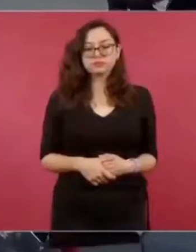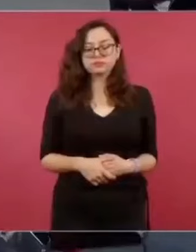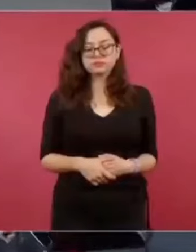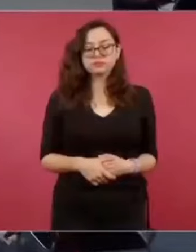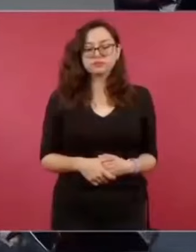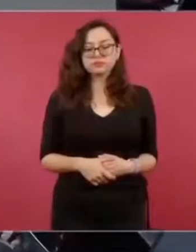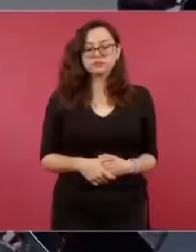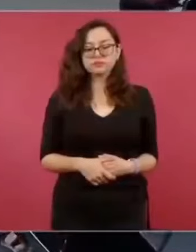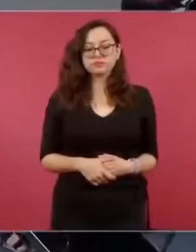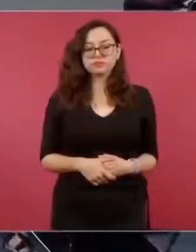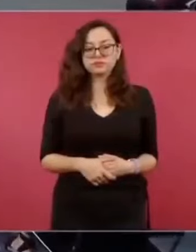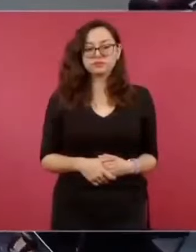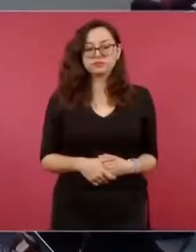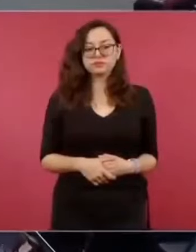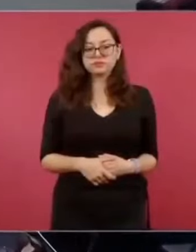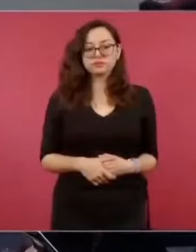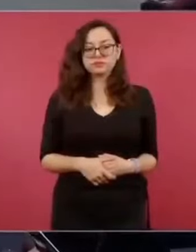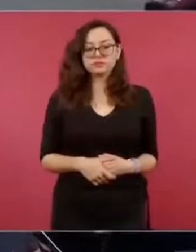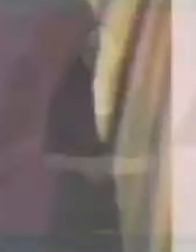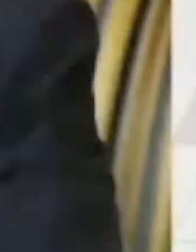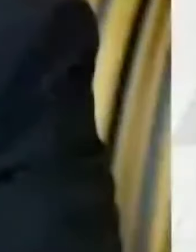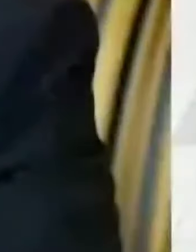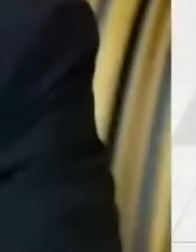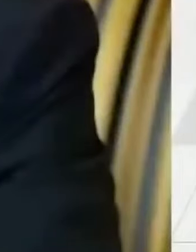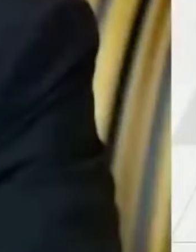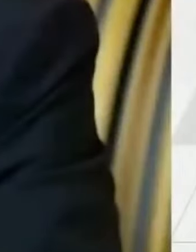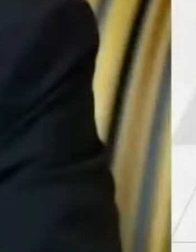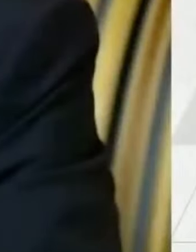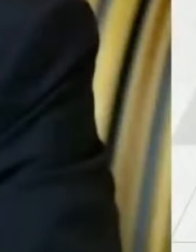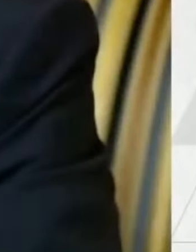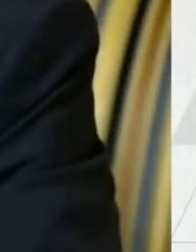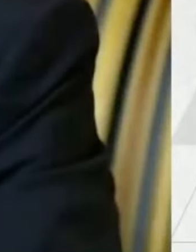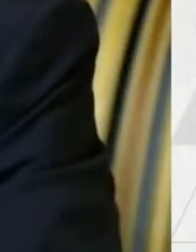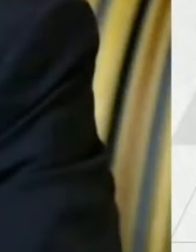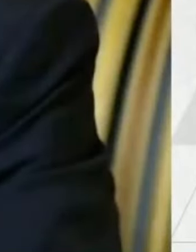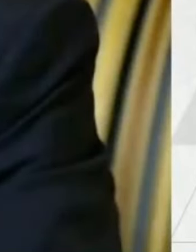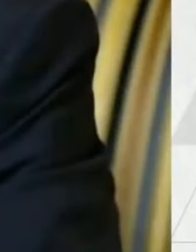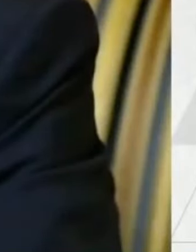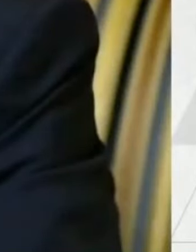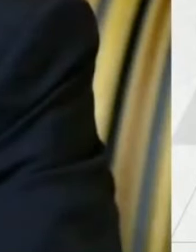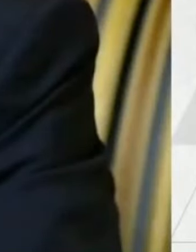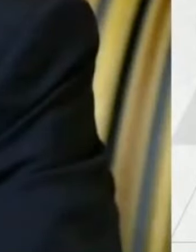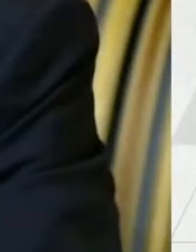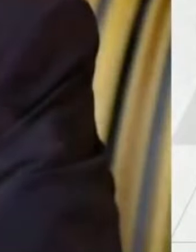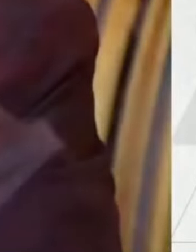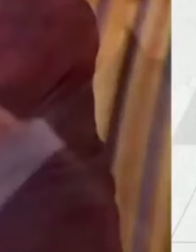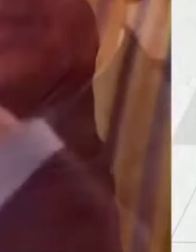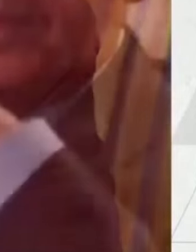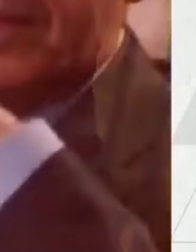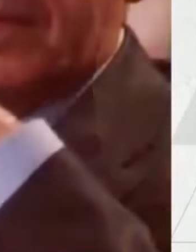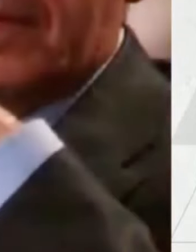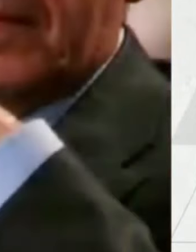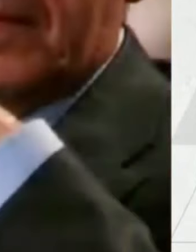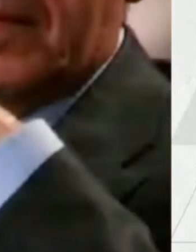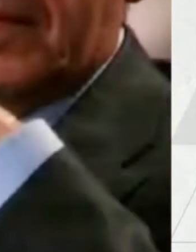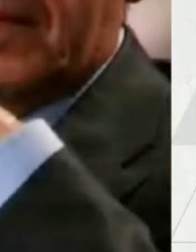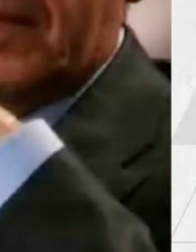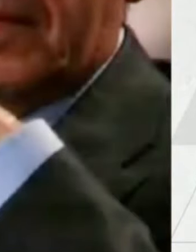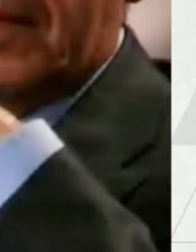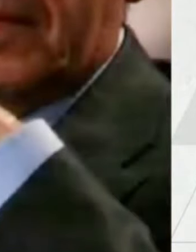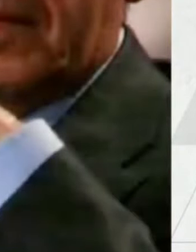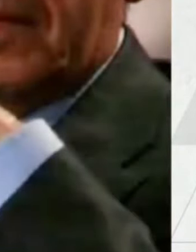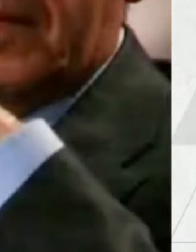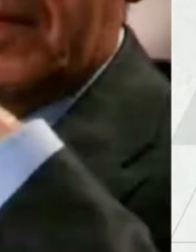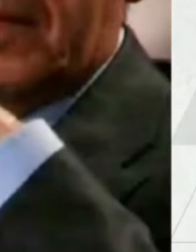La oportunidad de devolverle a la comunidad cultural la atención, el